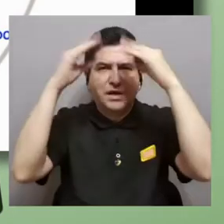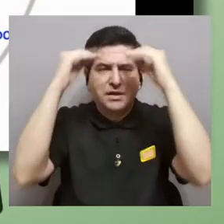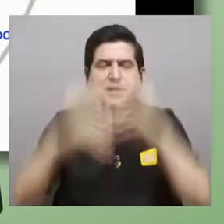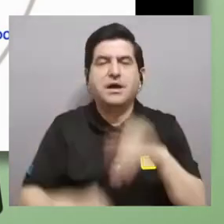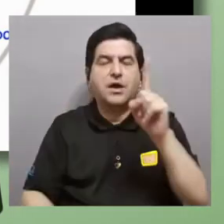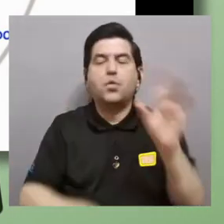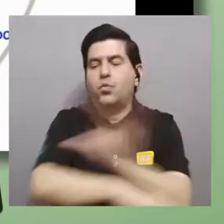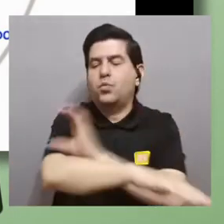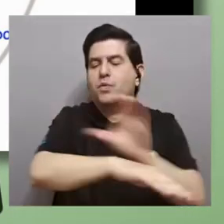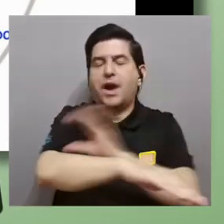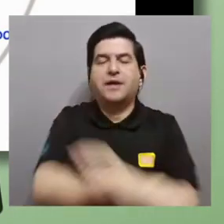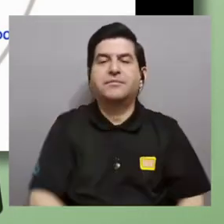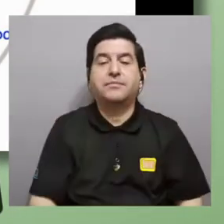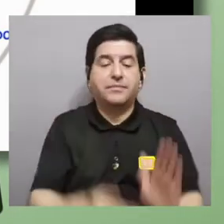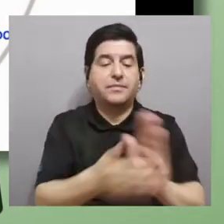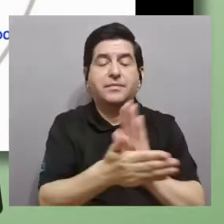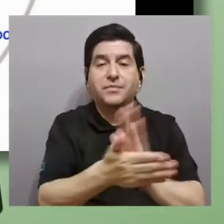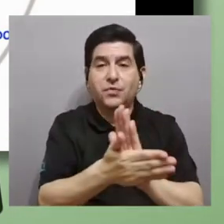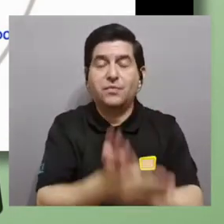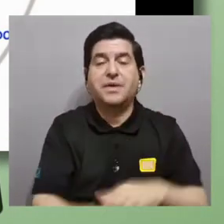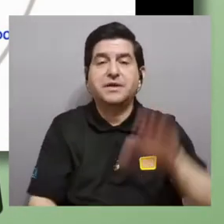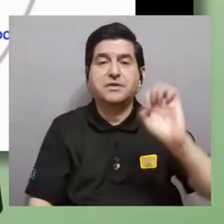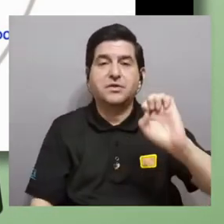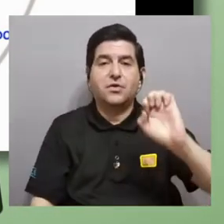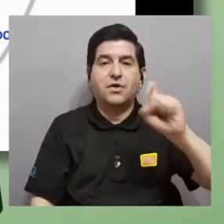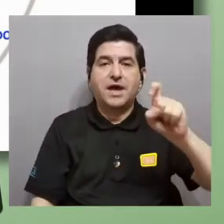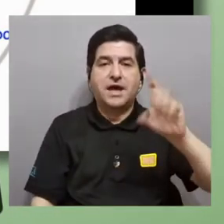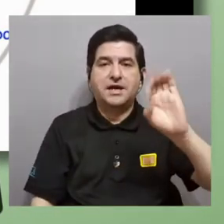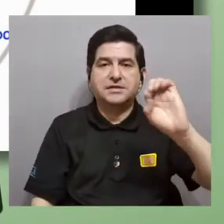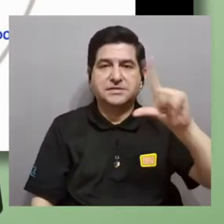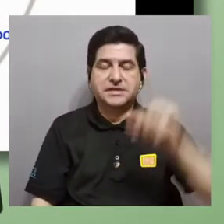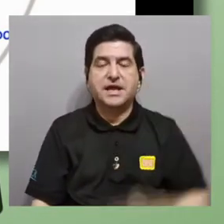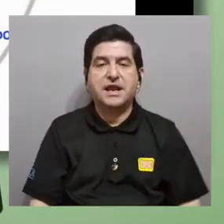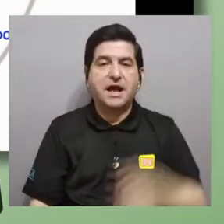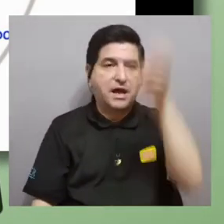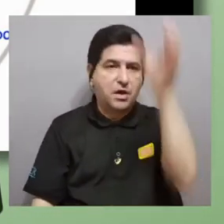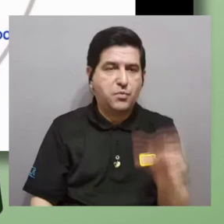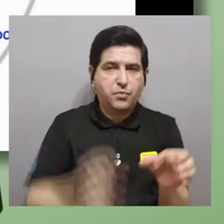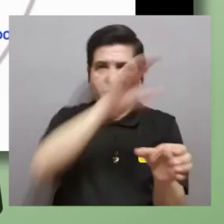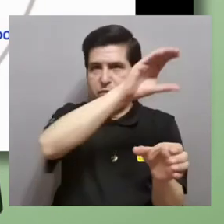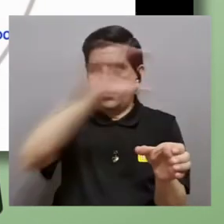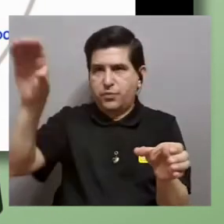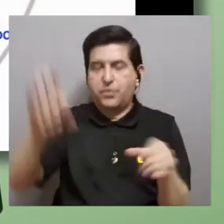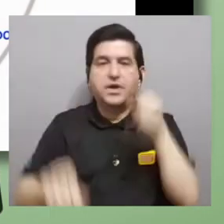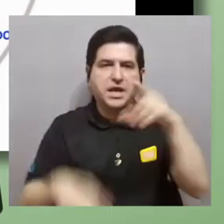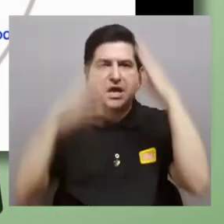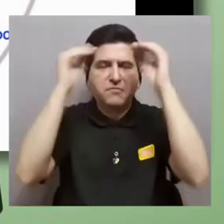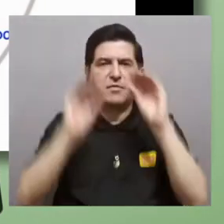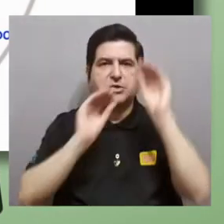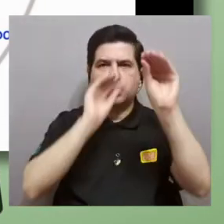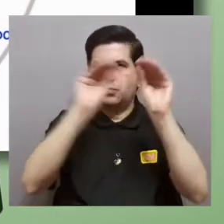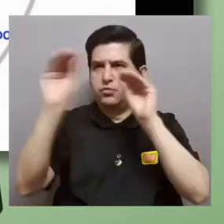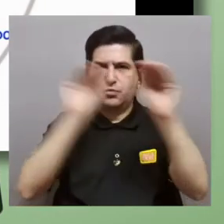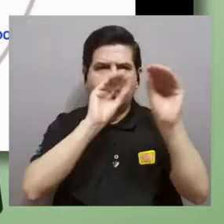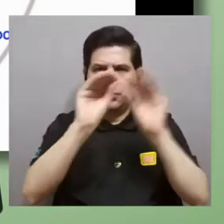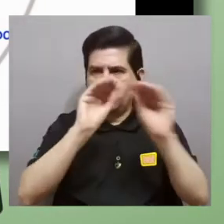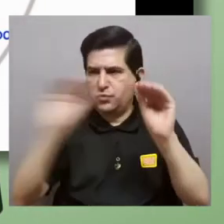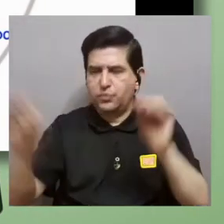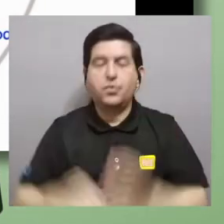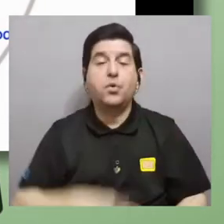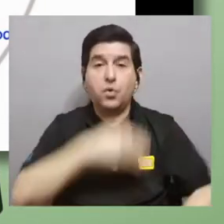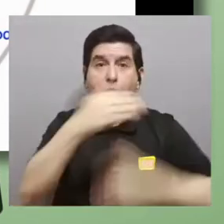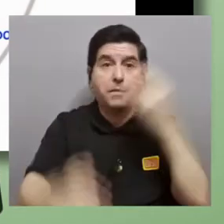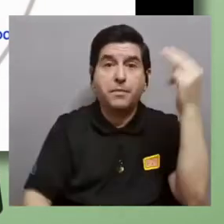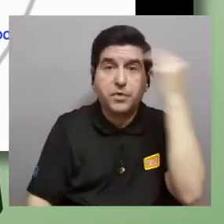por ejemplo una hojita de Excel donde uno tiene columnas y líneas y pone ahí sus datos los procedimientos